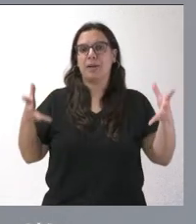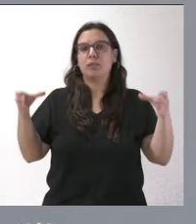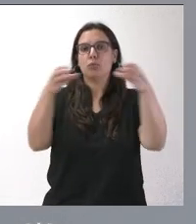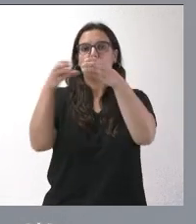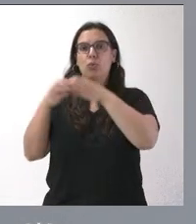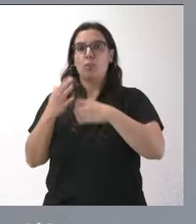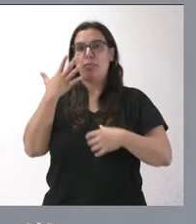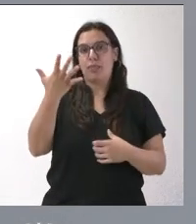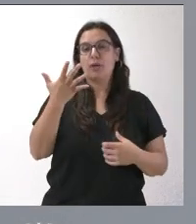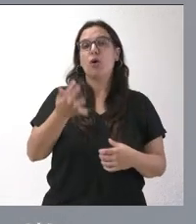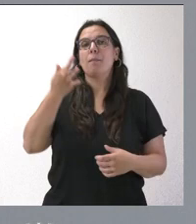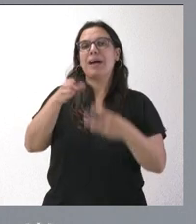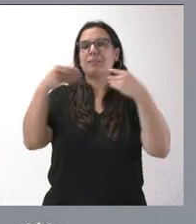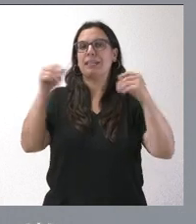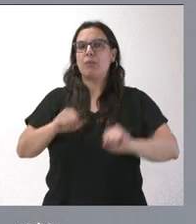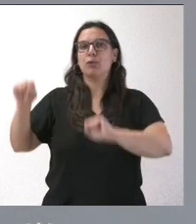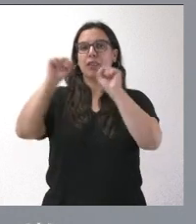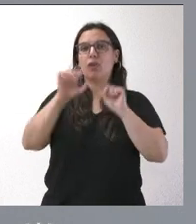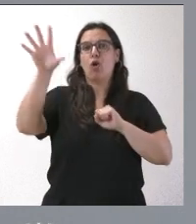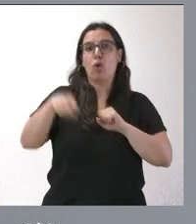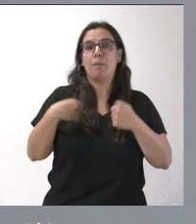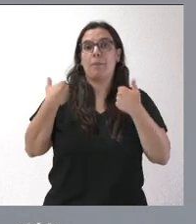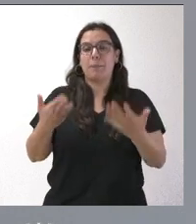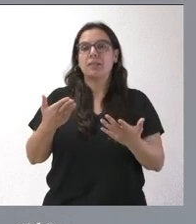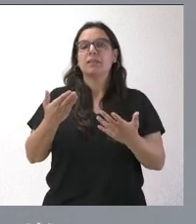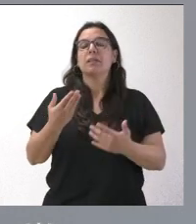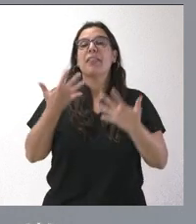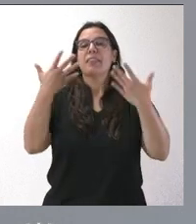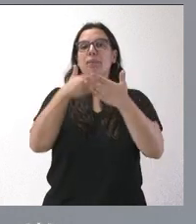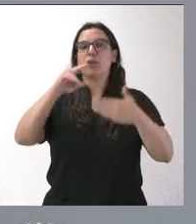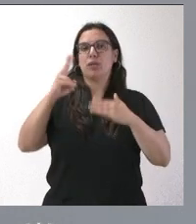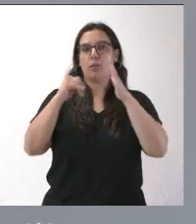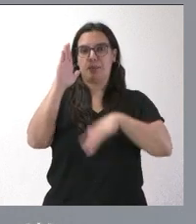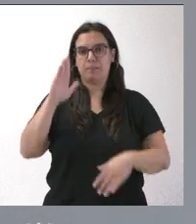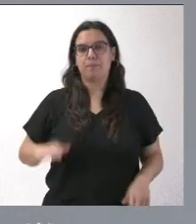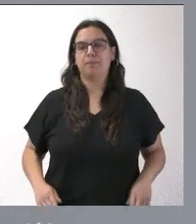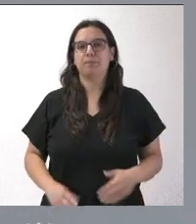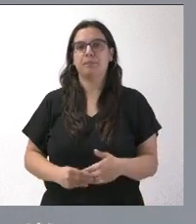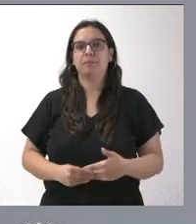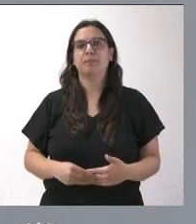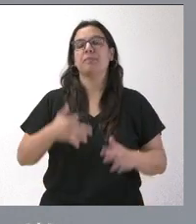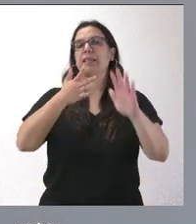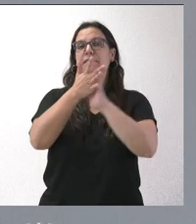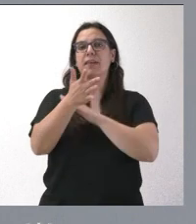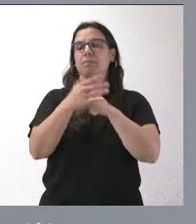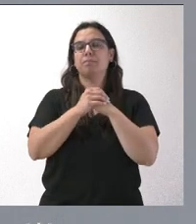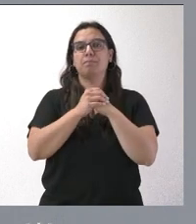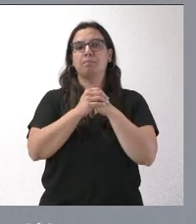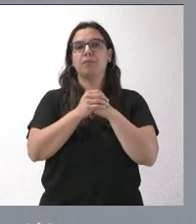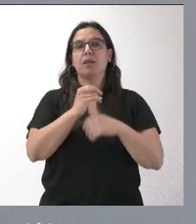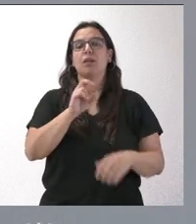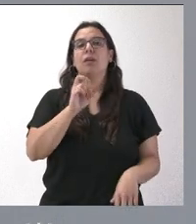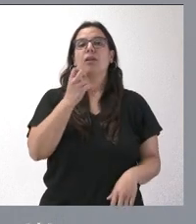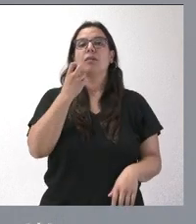la compra de más material de protección por un importe superior a los 10 millones de euros. Estamos hablando de dos